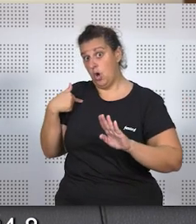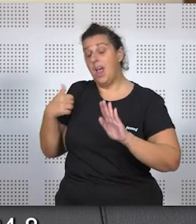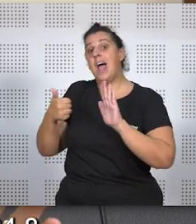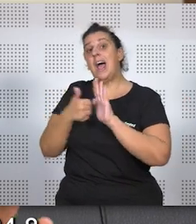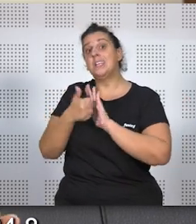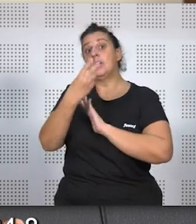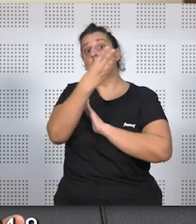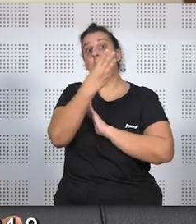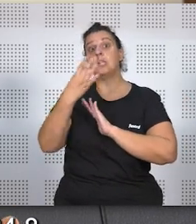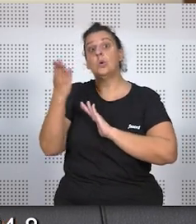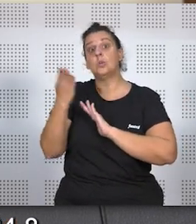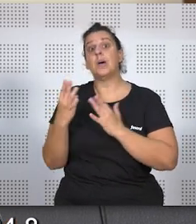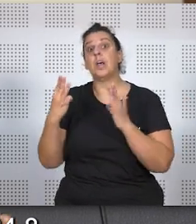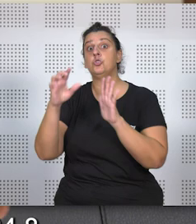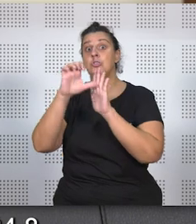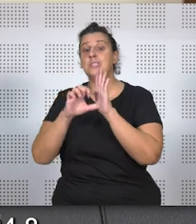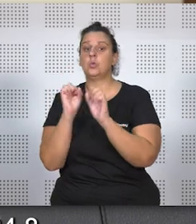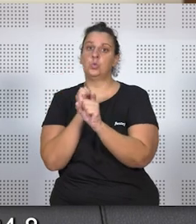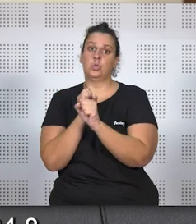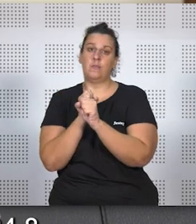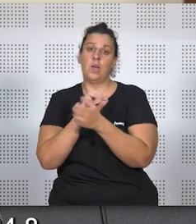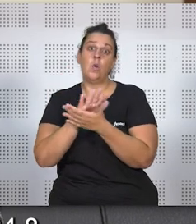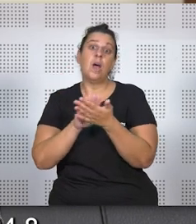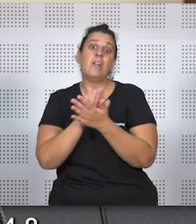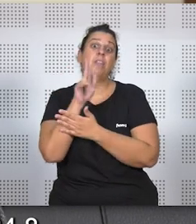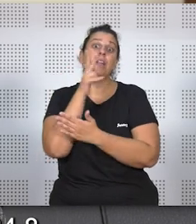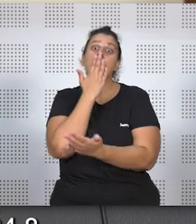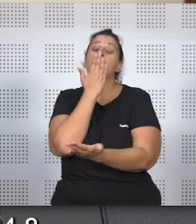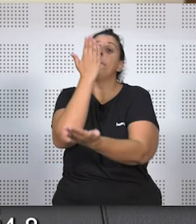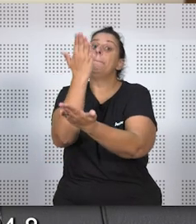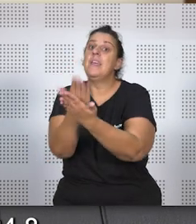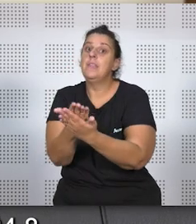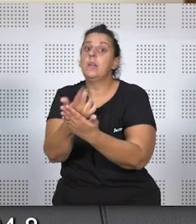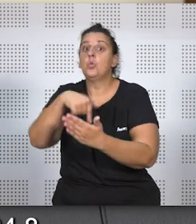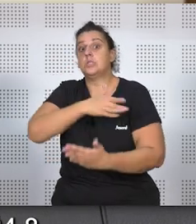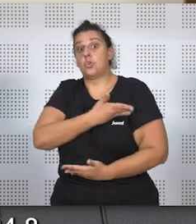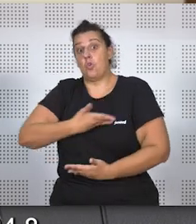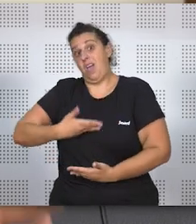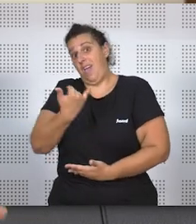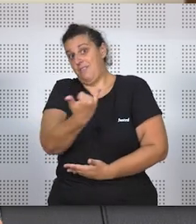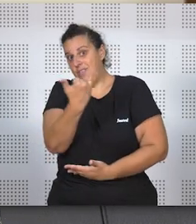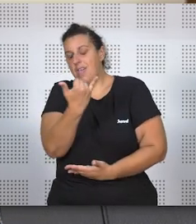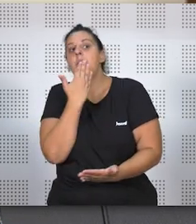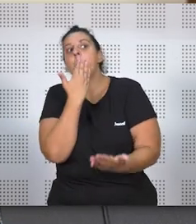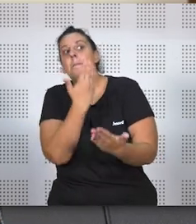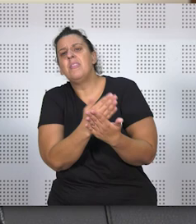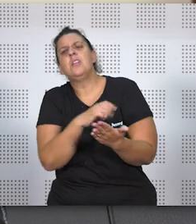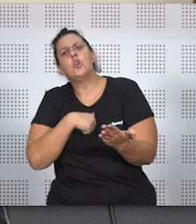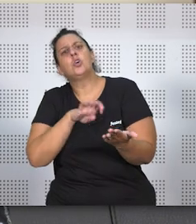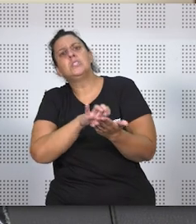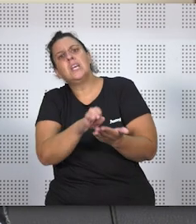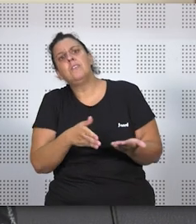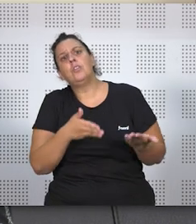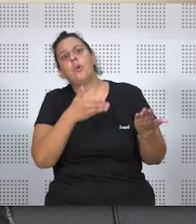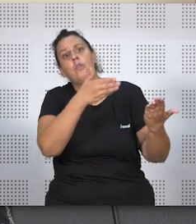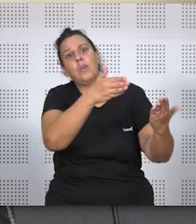artículo 34.8 del estatuto el derecho a solicitar a nuestro empresario o empresaria poder prestar nuestros servicios